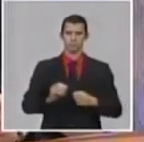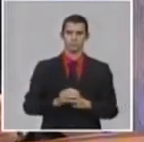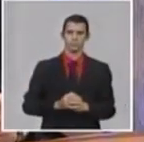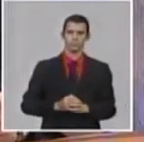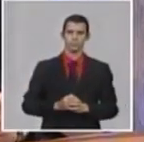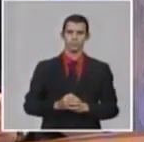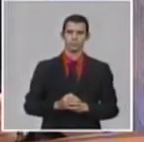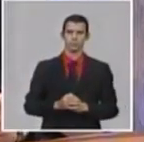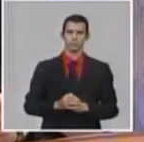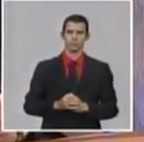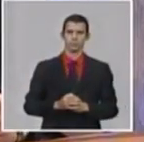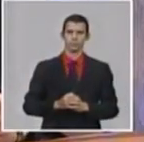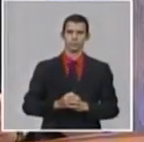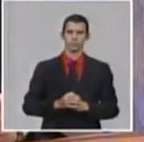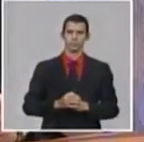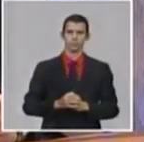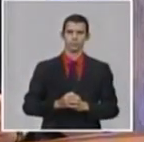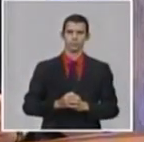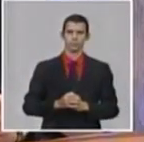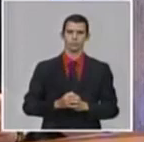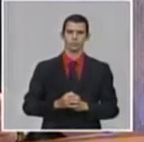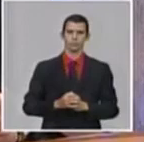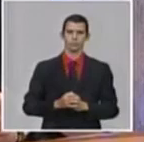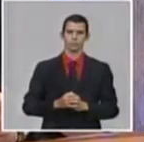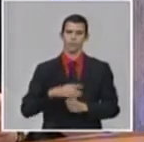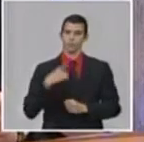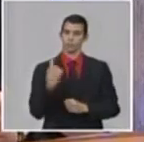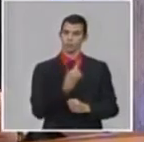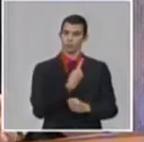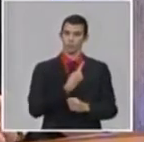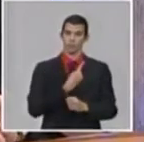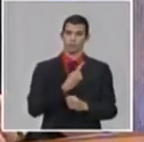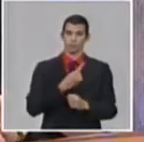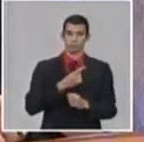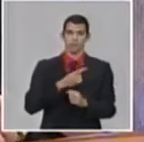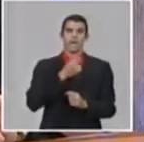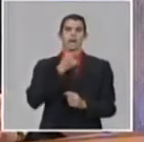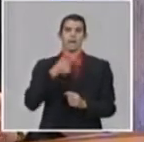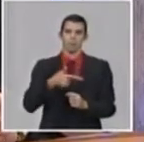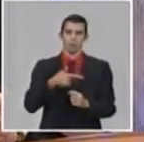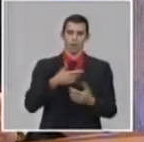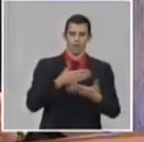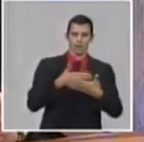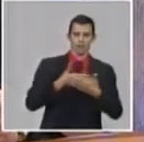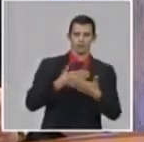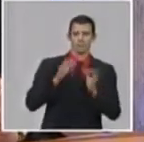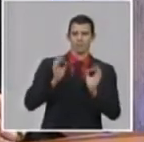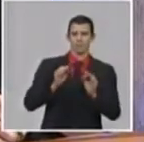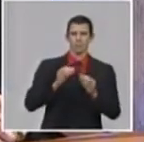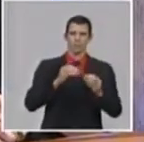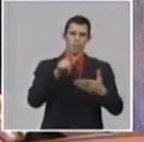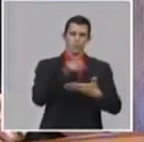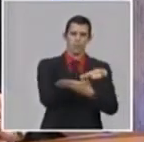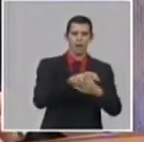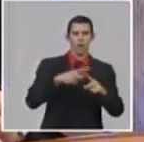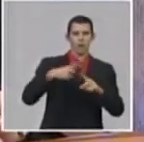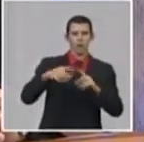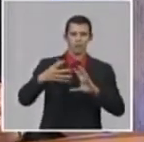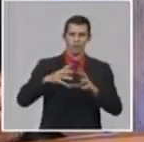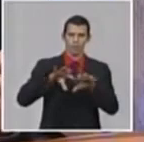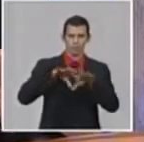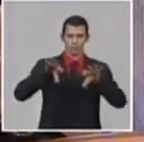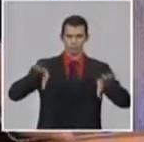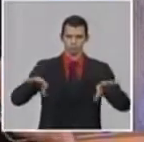relacionado con garantizar los medicamentos que forman parte del protocolo definido por salud pública para tratar a los pacientes con COVID-19.